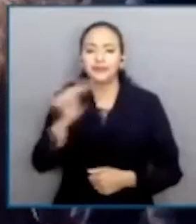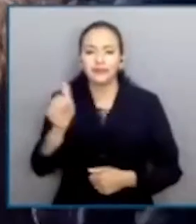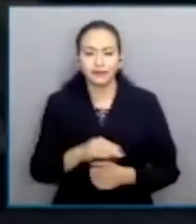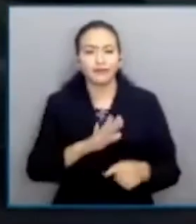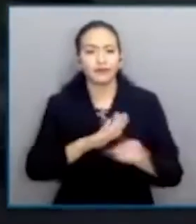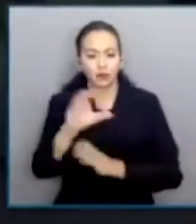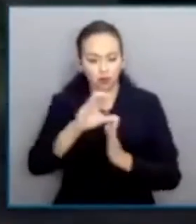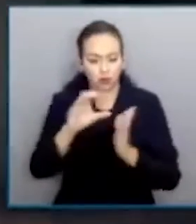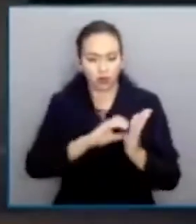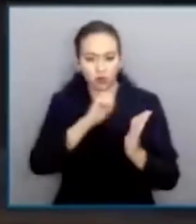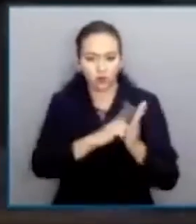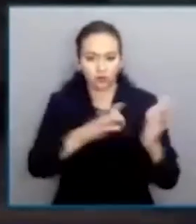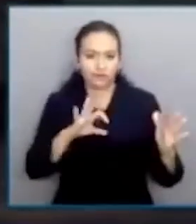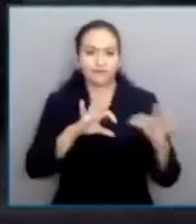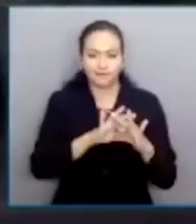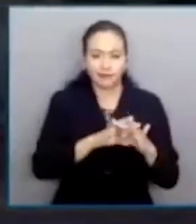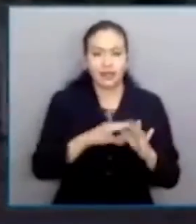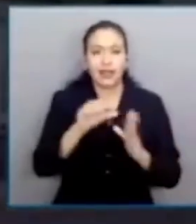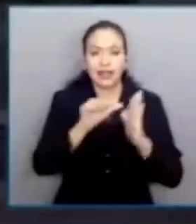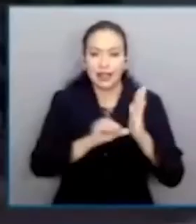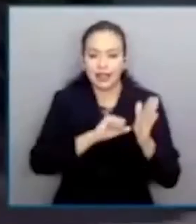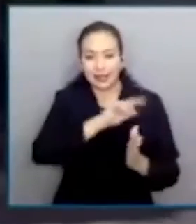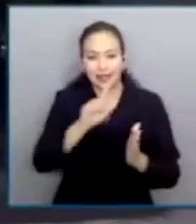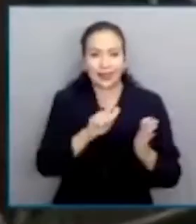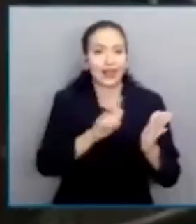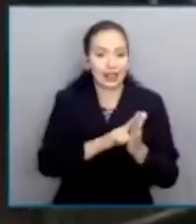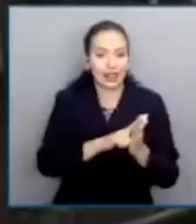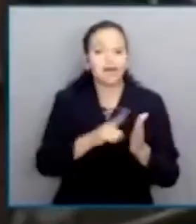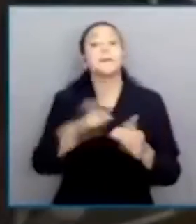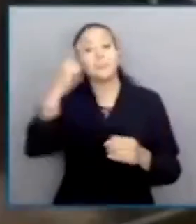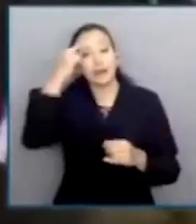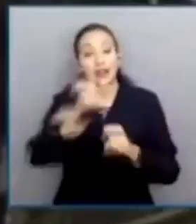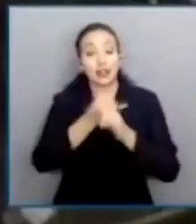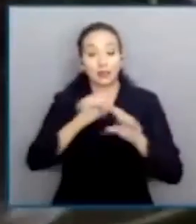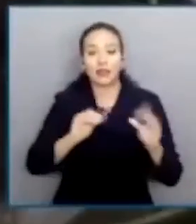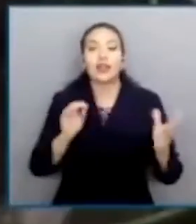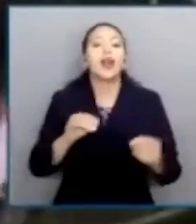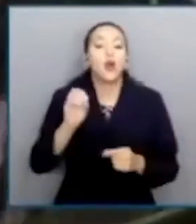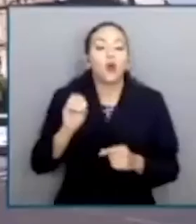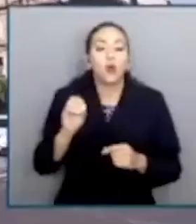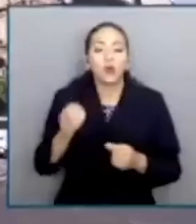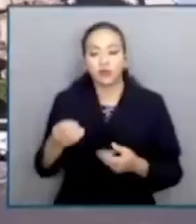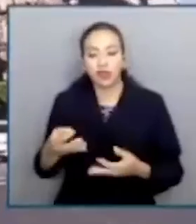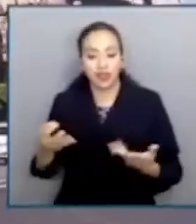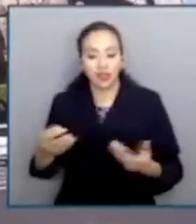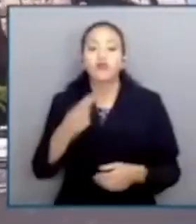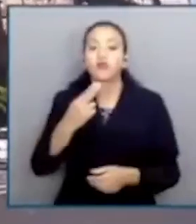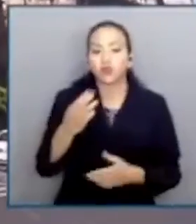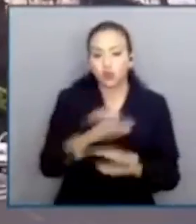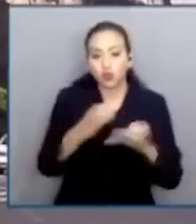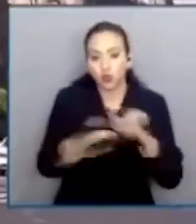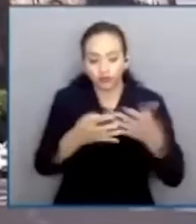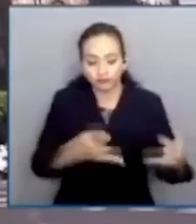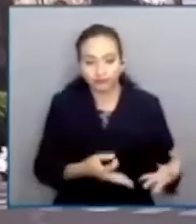del artículo 111 de la Ley de Austeridad, Transparencia en Remuneraciones y Ejercicio de Recursos de la Ciudad de México que elimina el seguro de